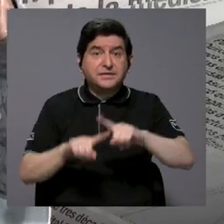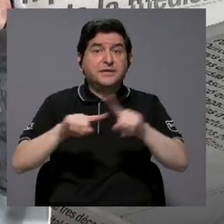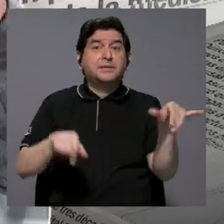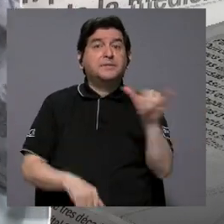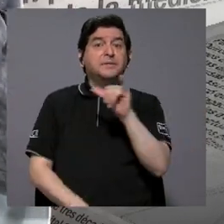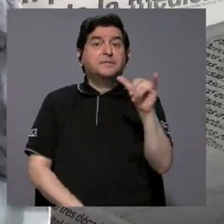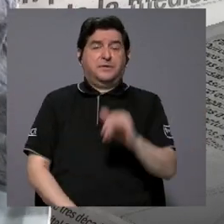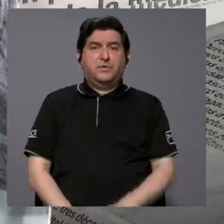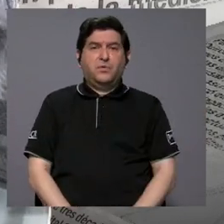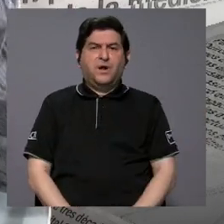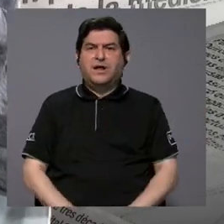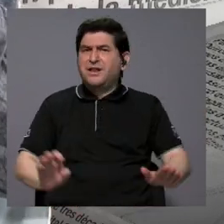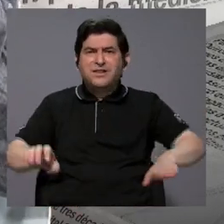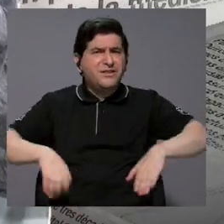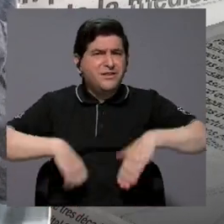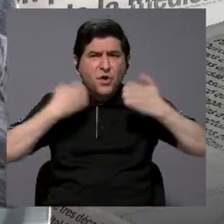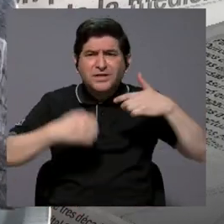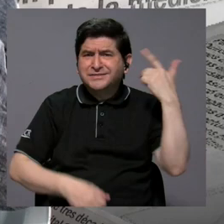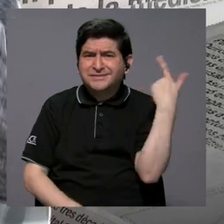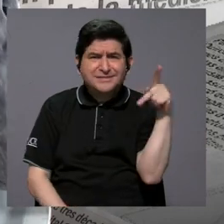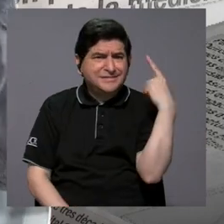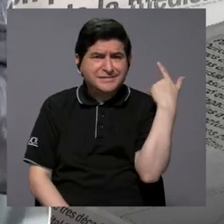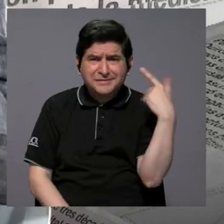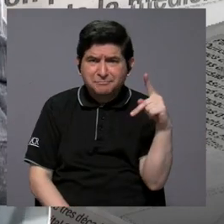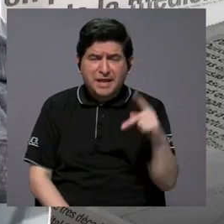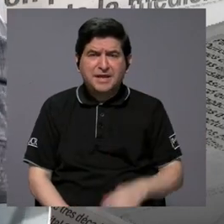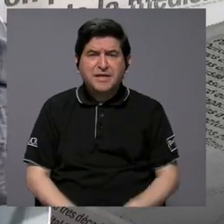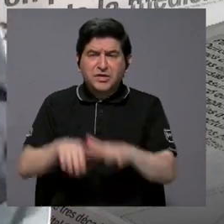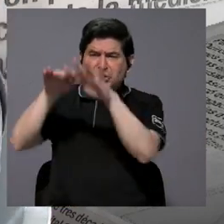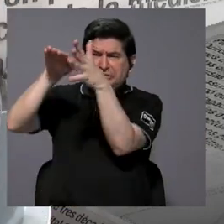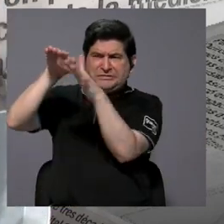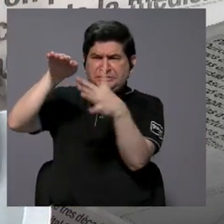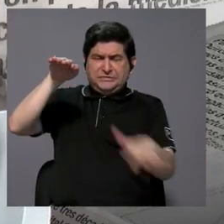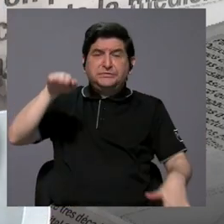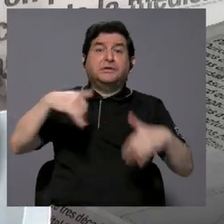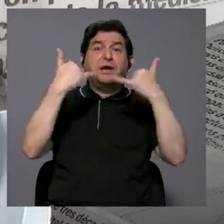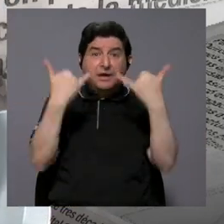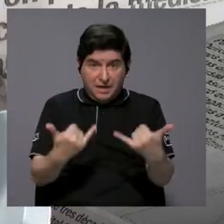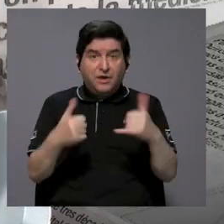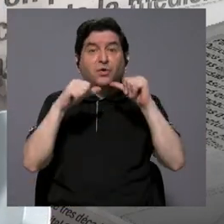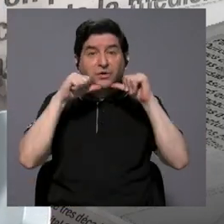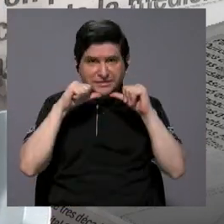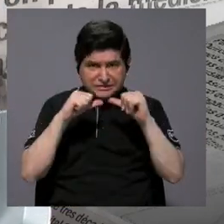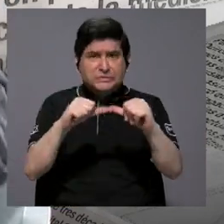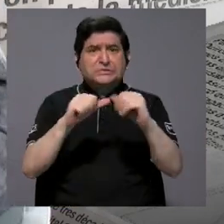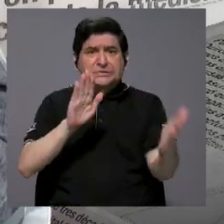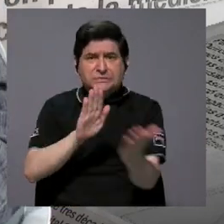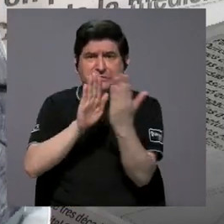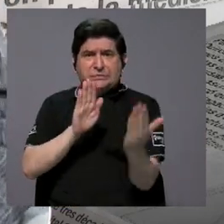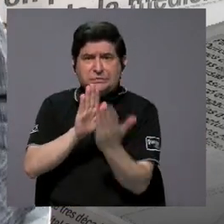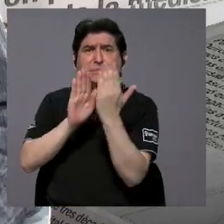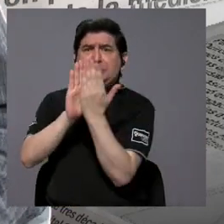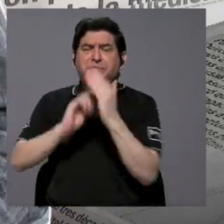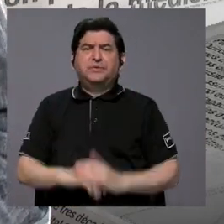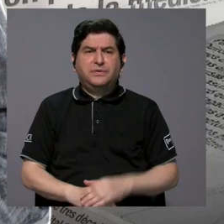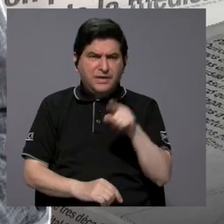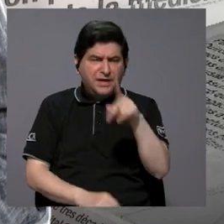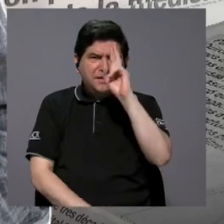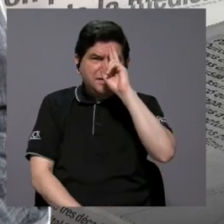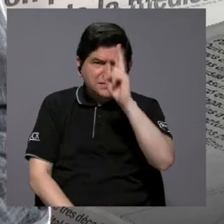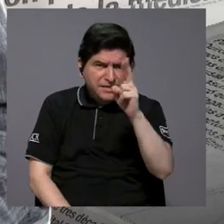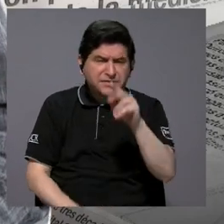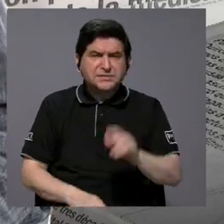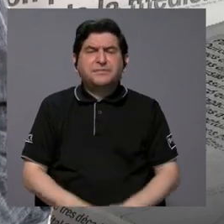vez no existiese un riesgo por los deslizamientos que hoy en día seguimos enfrentando. Es este